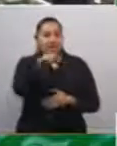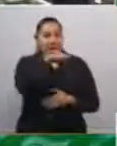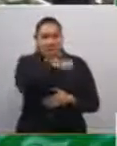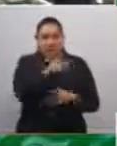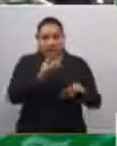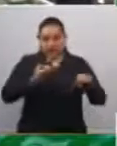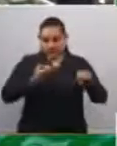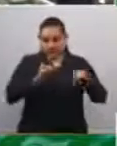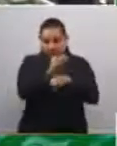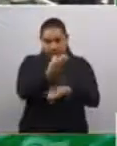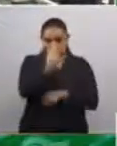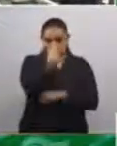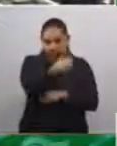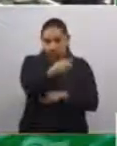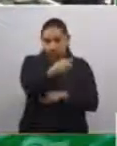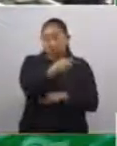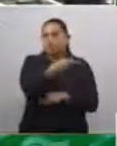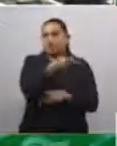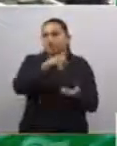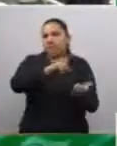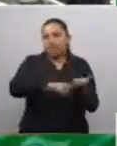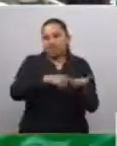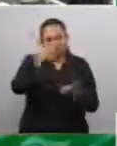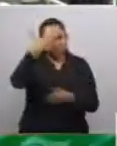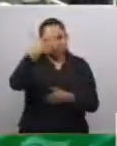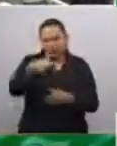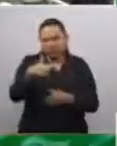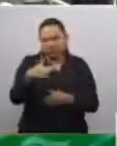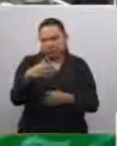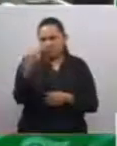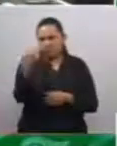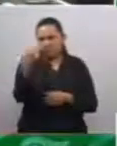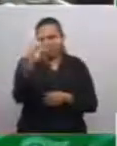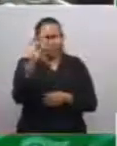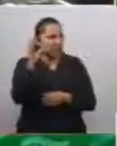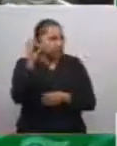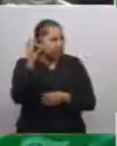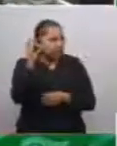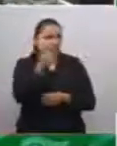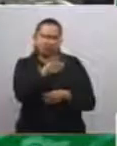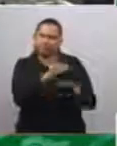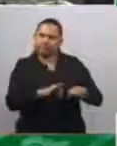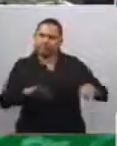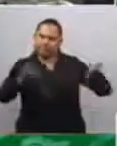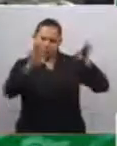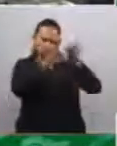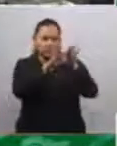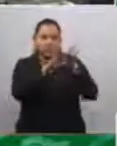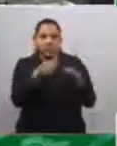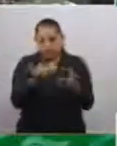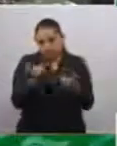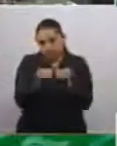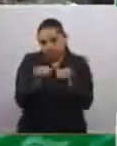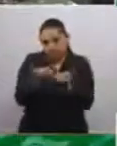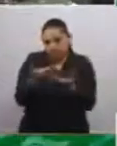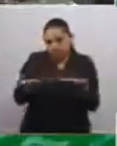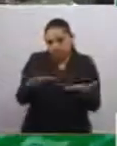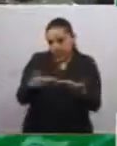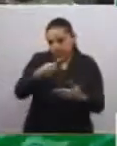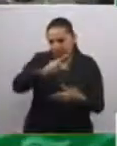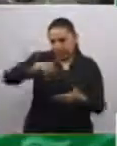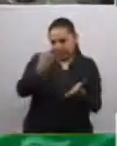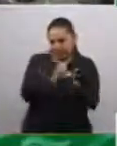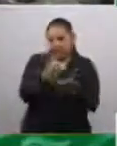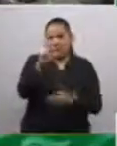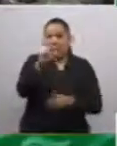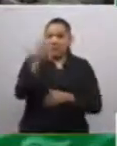reconocida tal como el día de hoy estaremos aprobando, ya que a raíz del asesinato de Melchor Ocampo, el 3 de junio